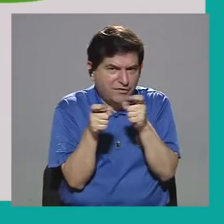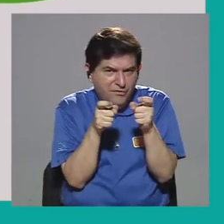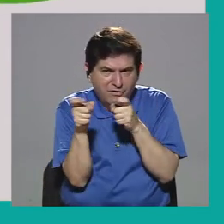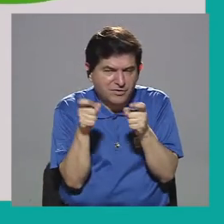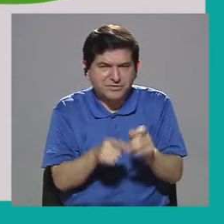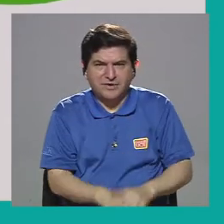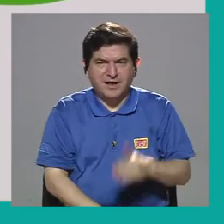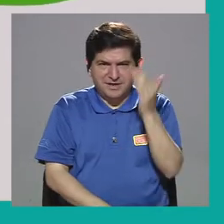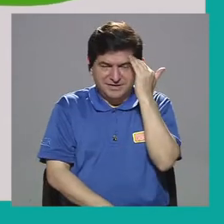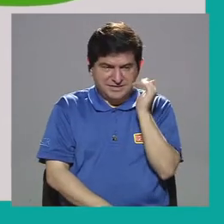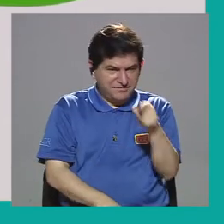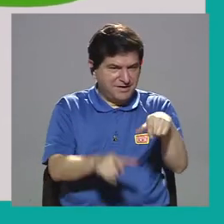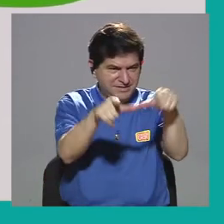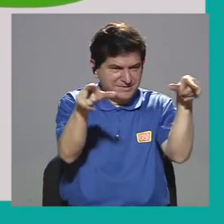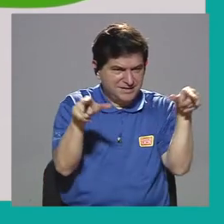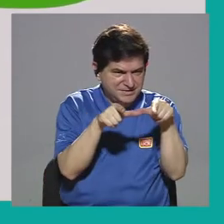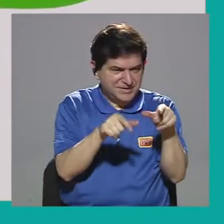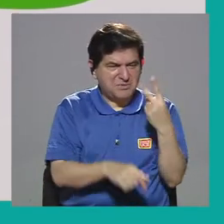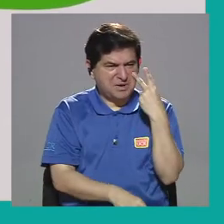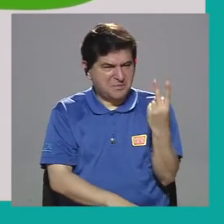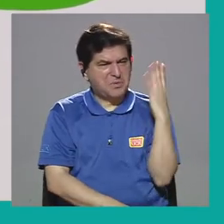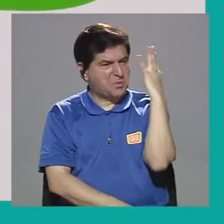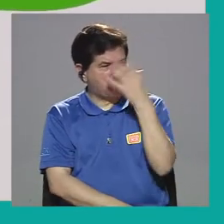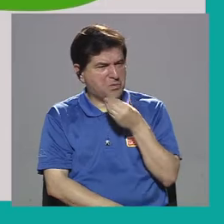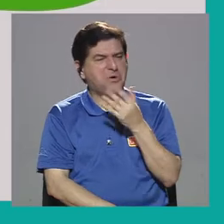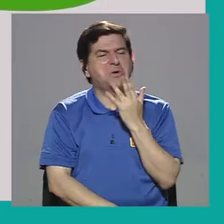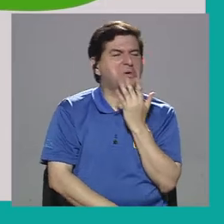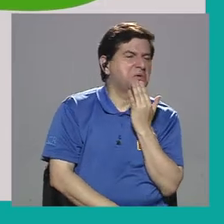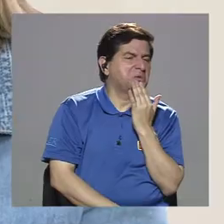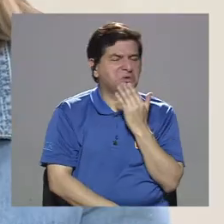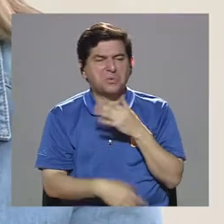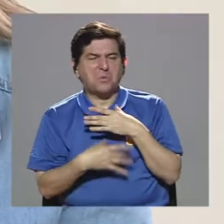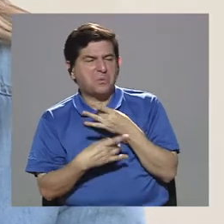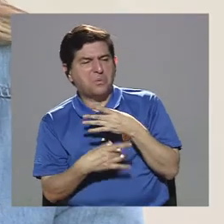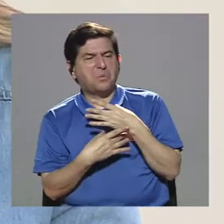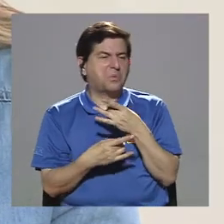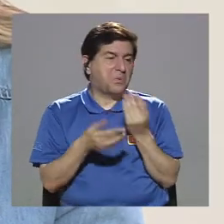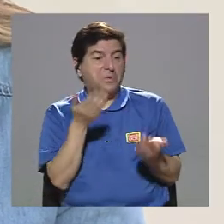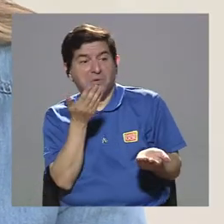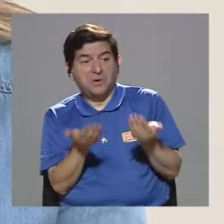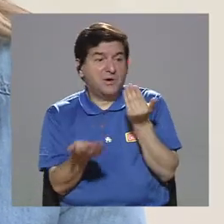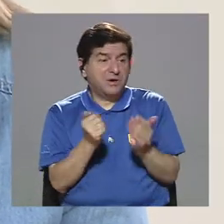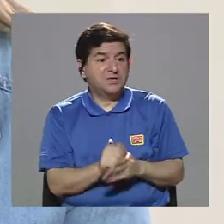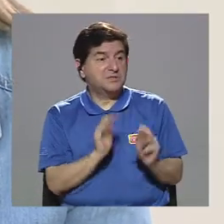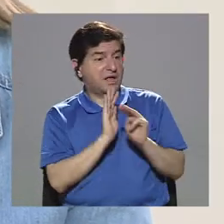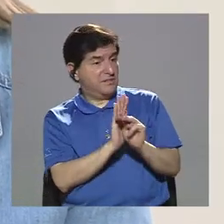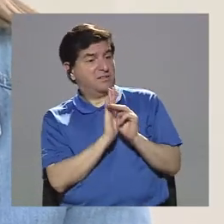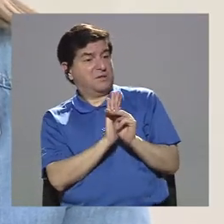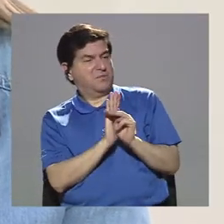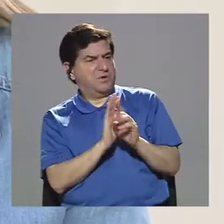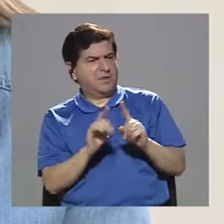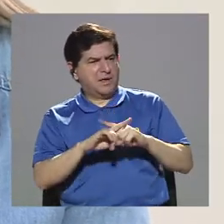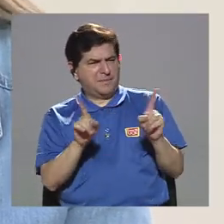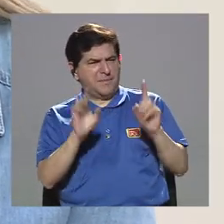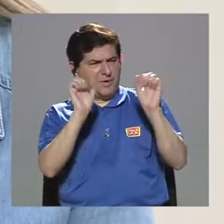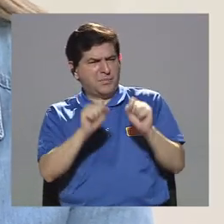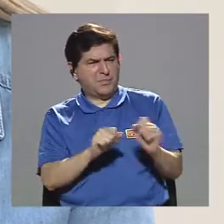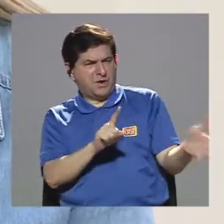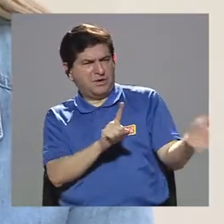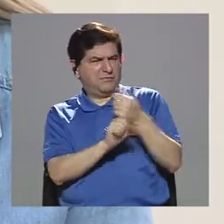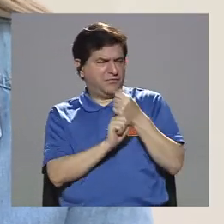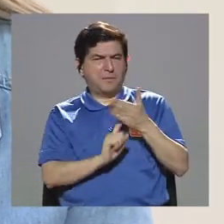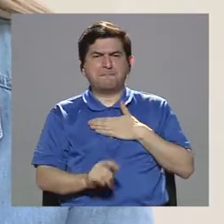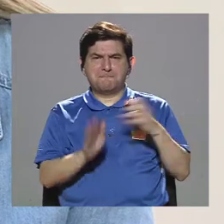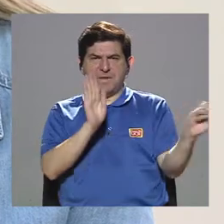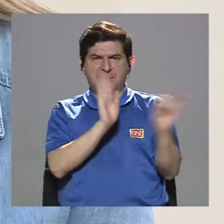si este sitio que yo veo bonito, con colores, atractivos, donde incluso puede estar de moda, me pueda robar mi identidad y